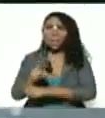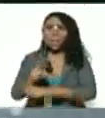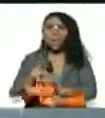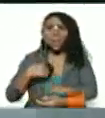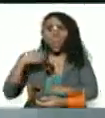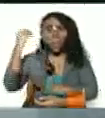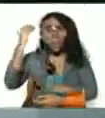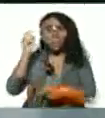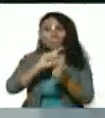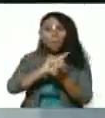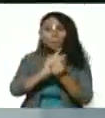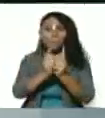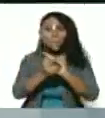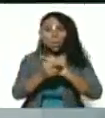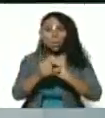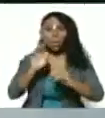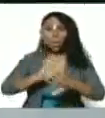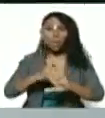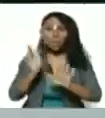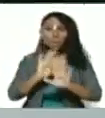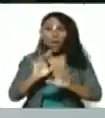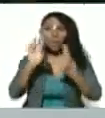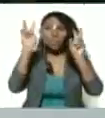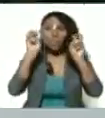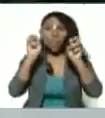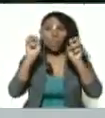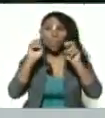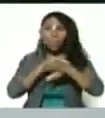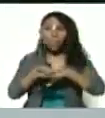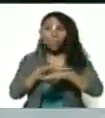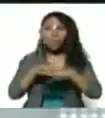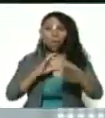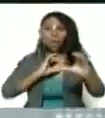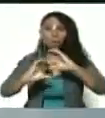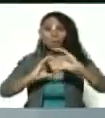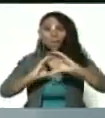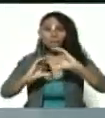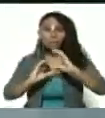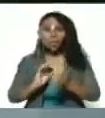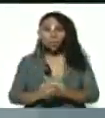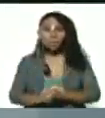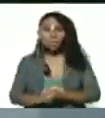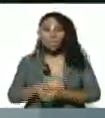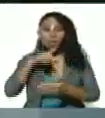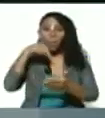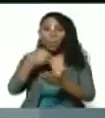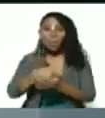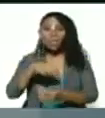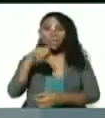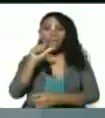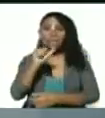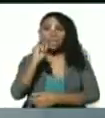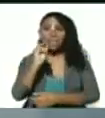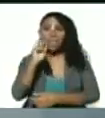No cambiarlo porque ya tengo un nuevo ministro de comunicación. Se llama Simón